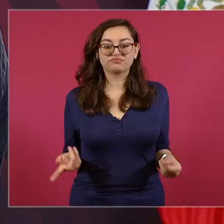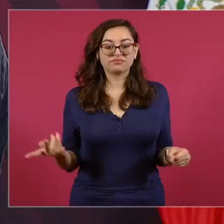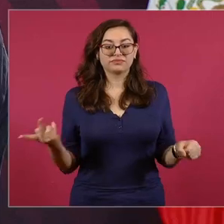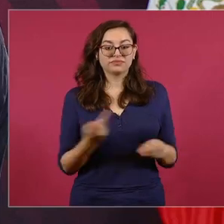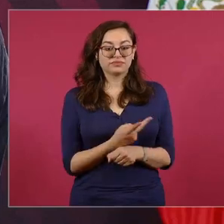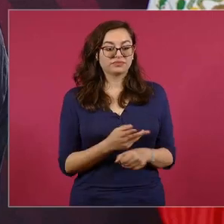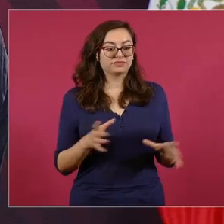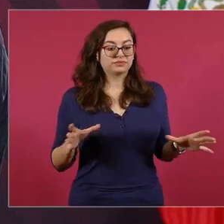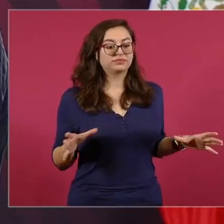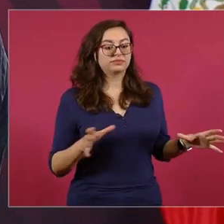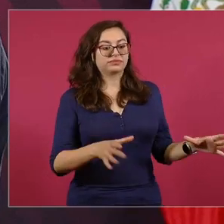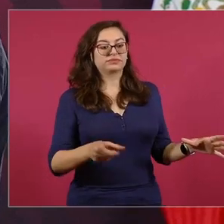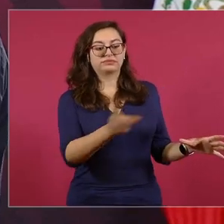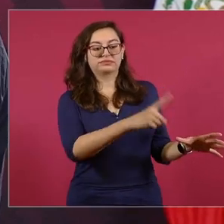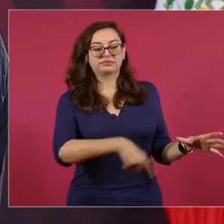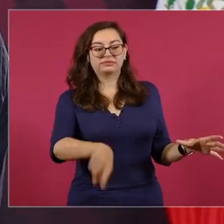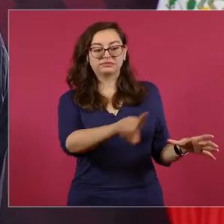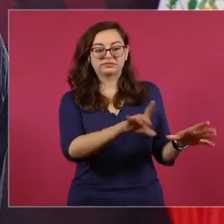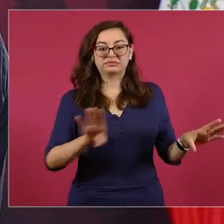ellos son muy racistas